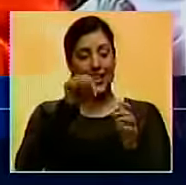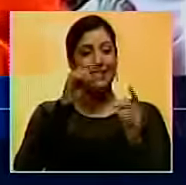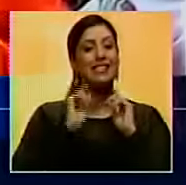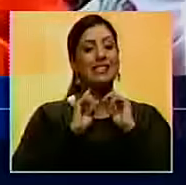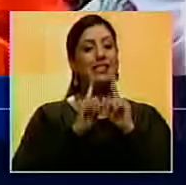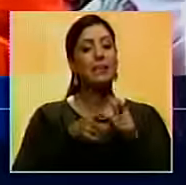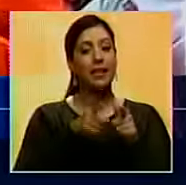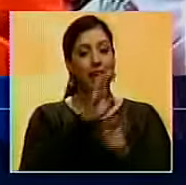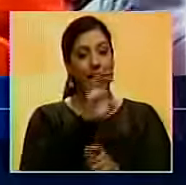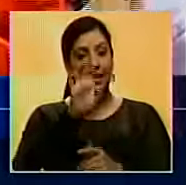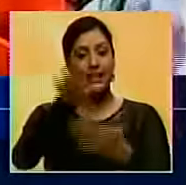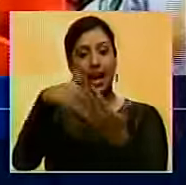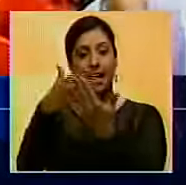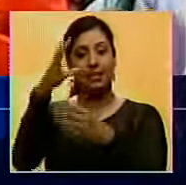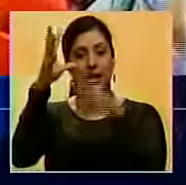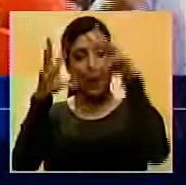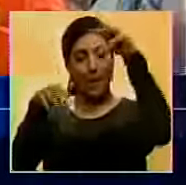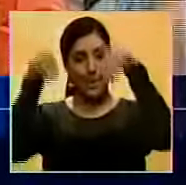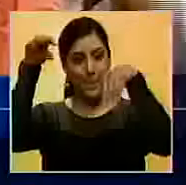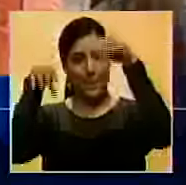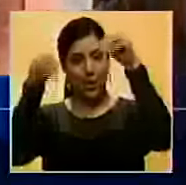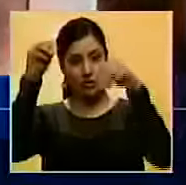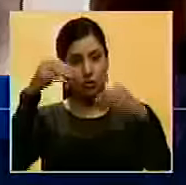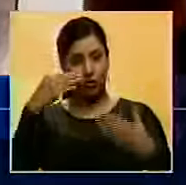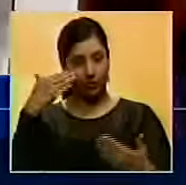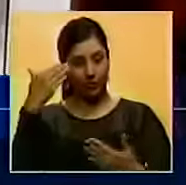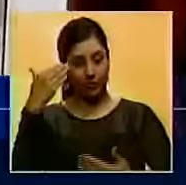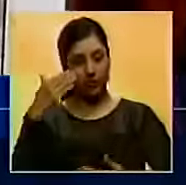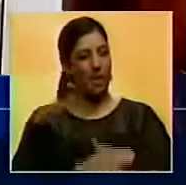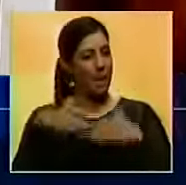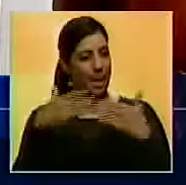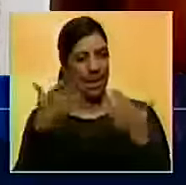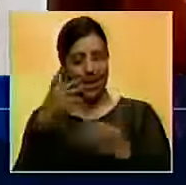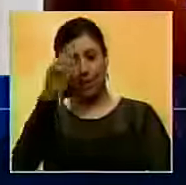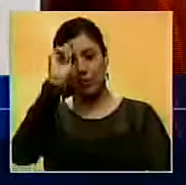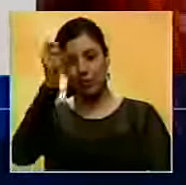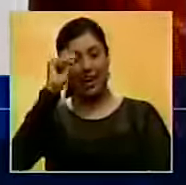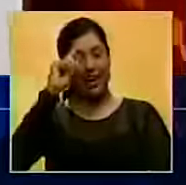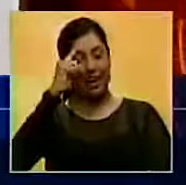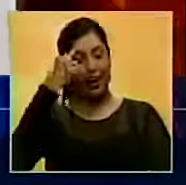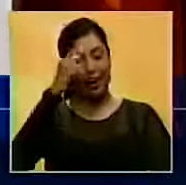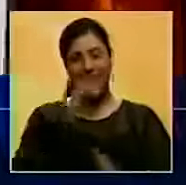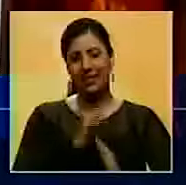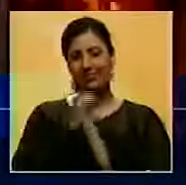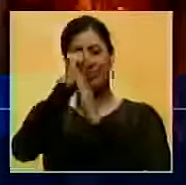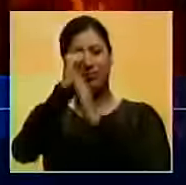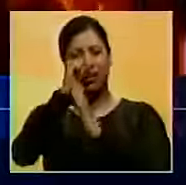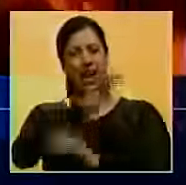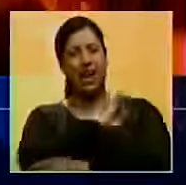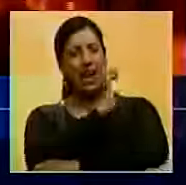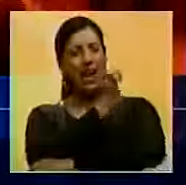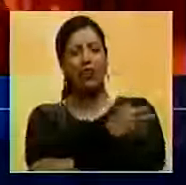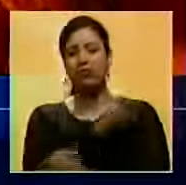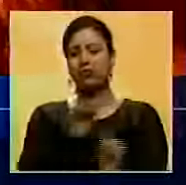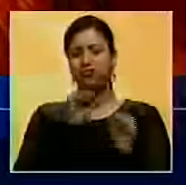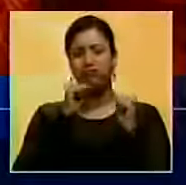el cementerio hasta el Panteón Nacional, para ser recordados como unos héroes y mártires